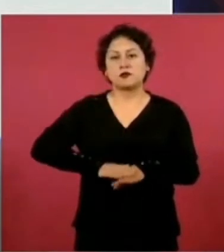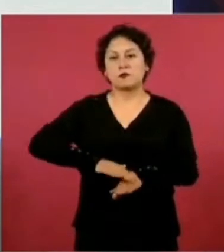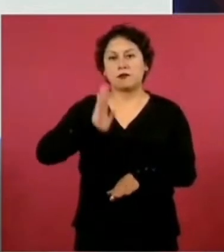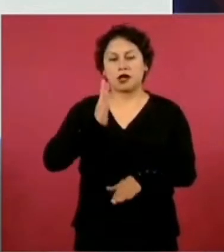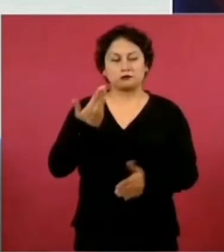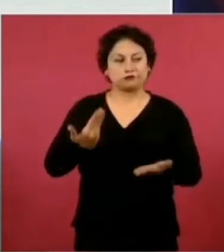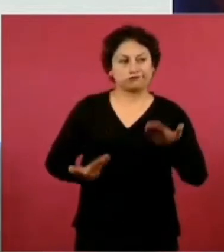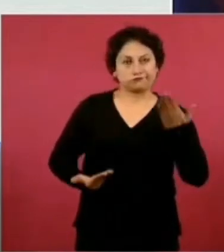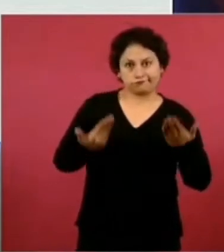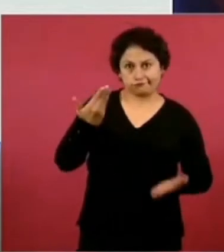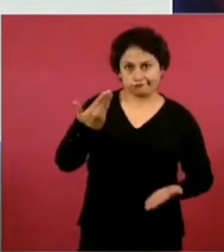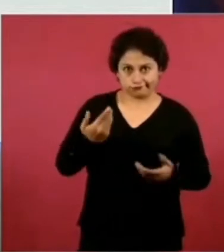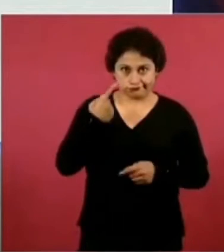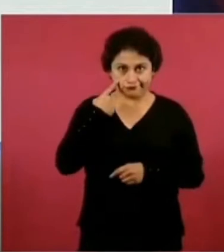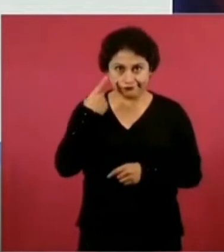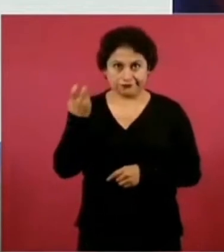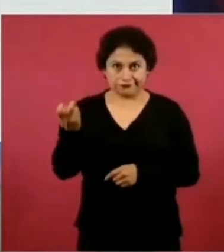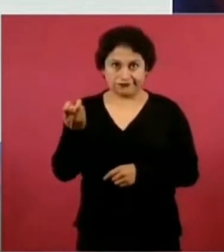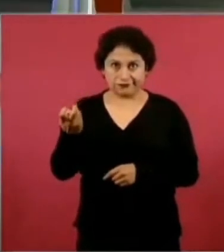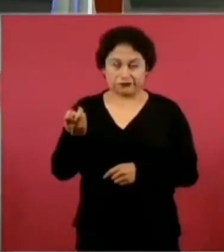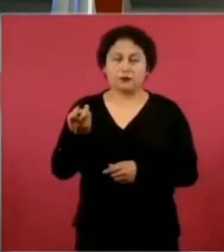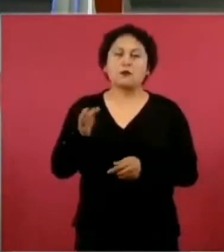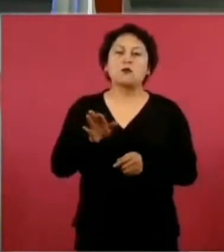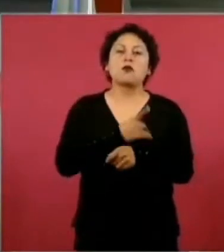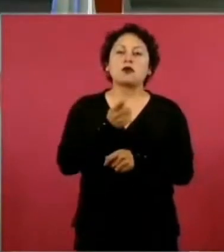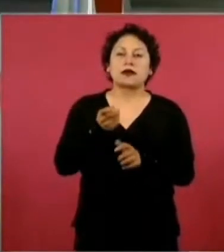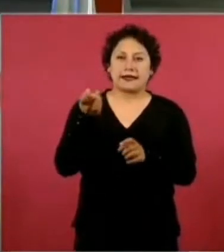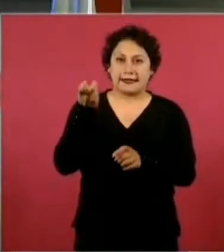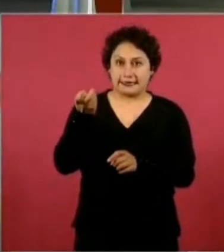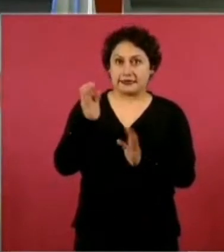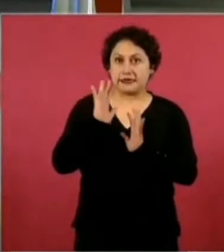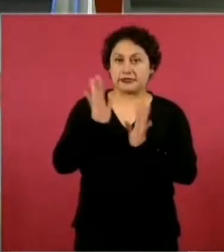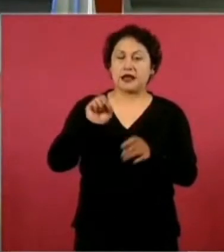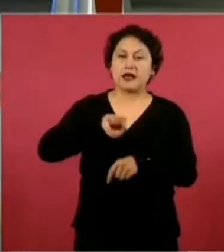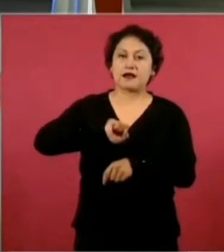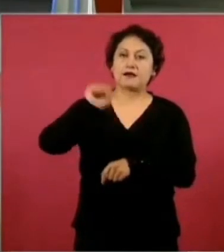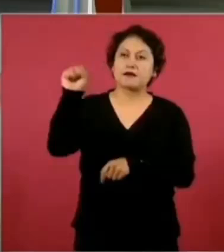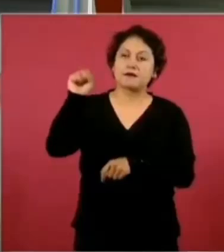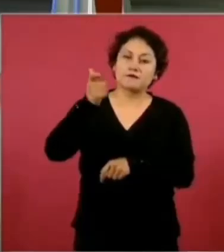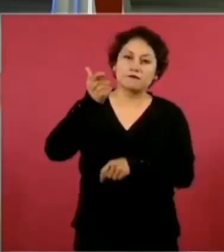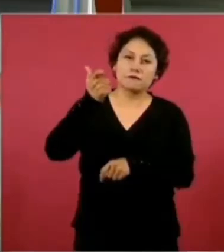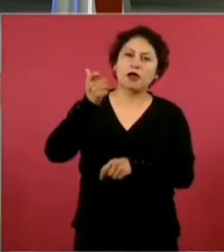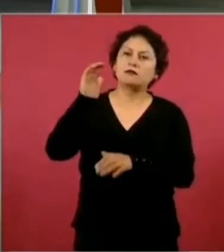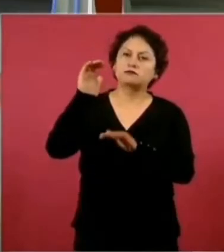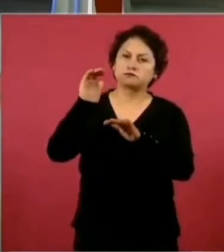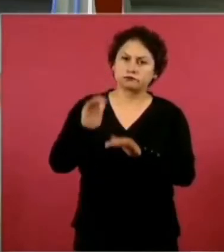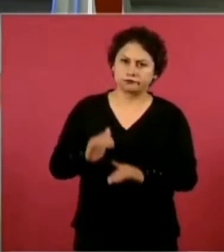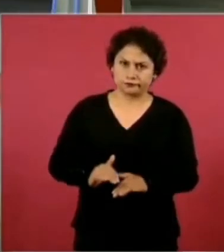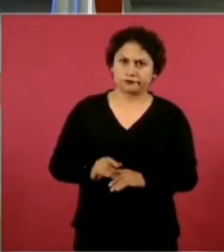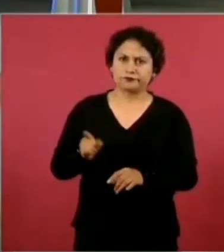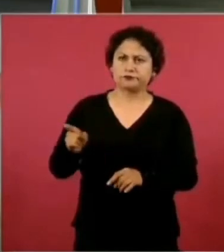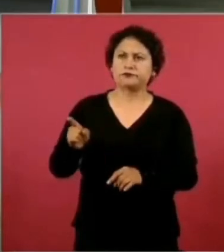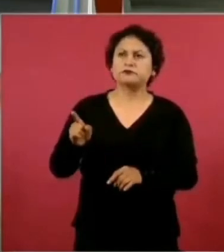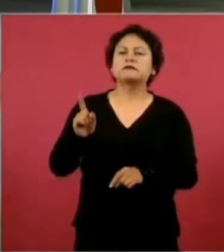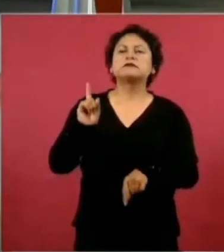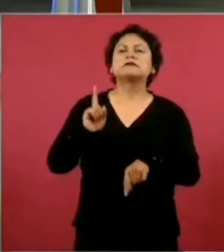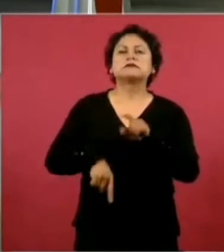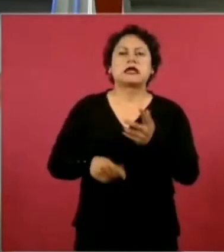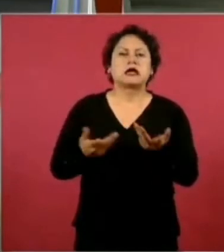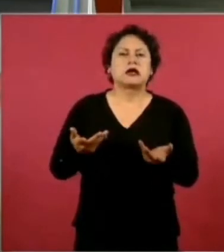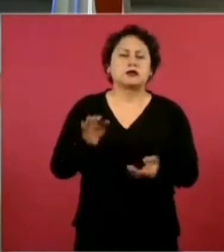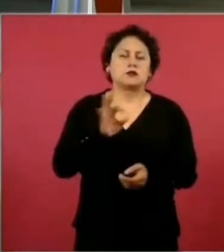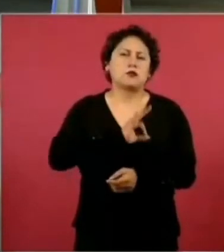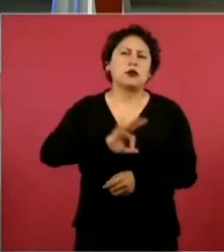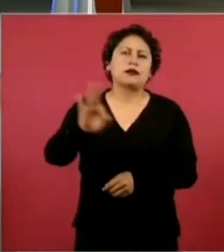hasta aquí se descuenta la inflación, que está en 5.6, o sea,